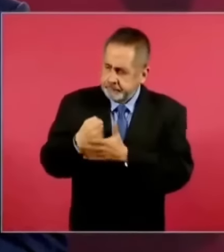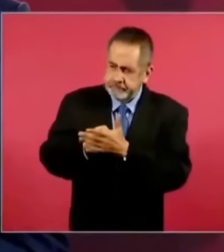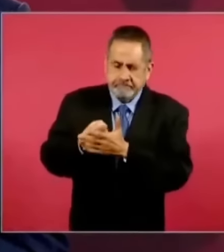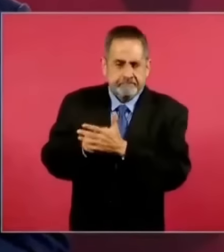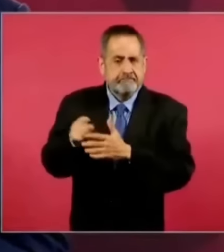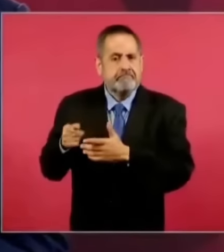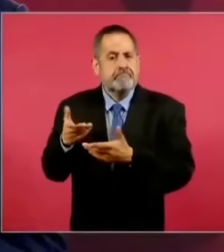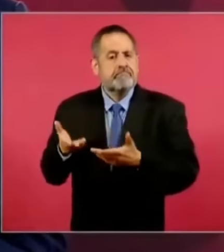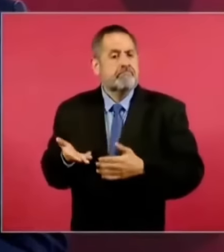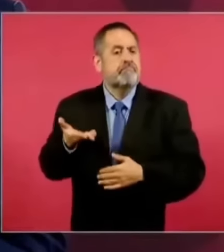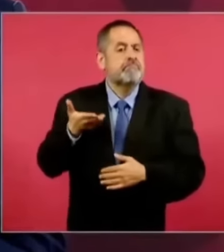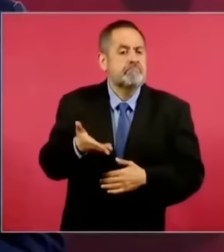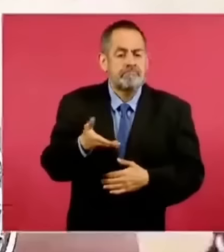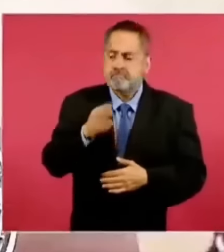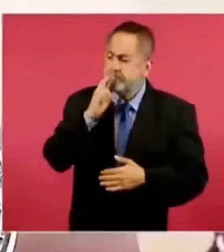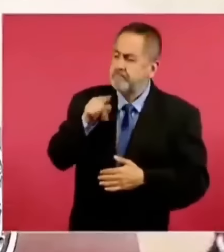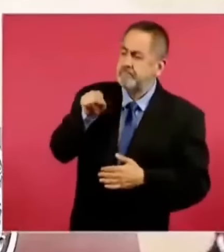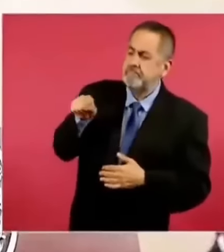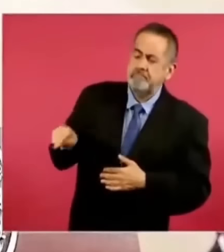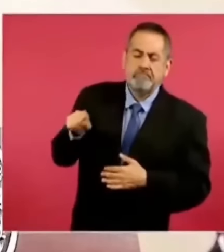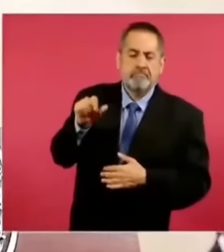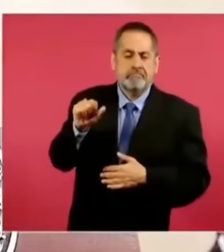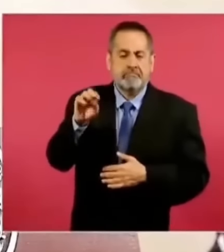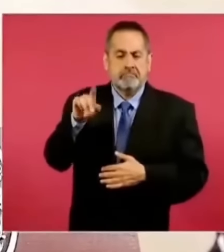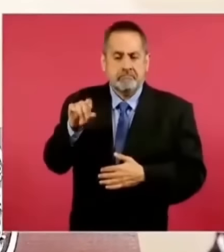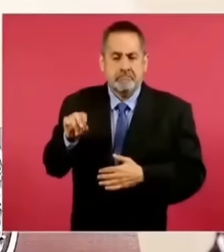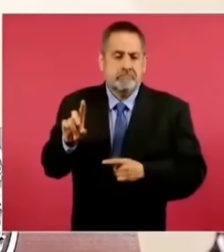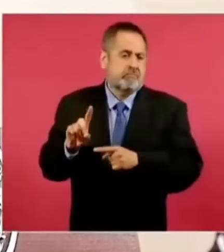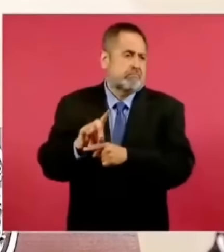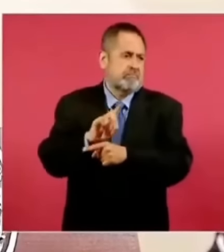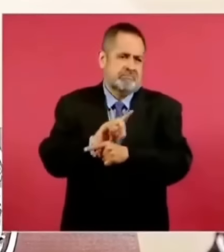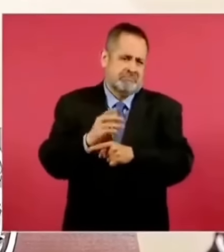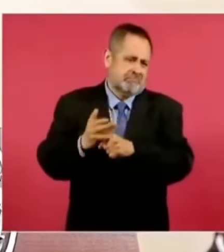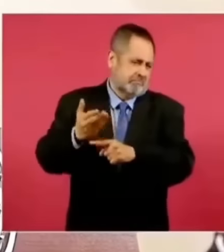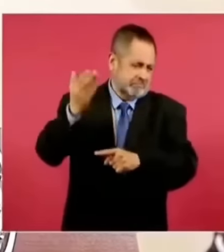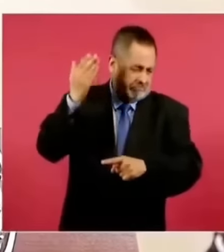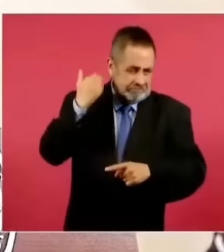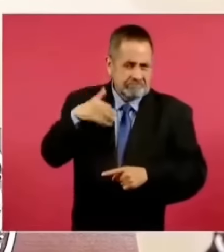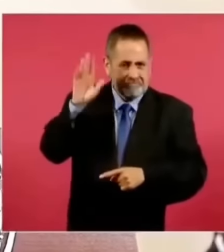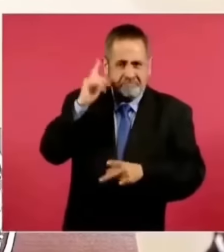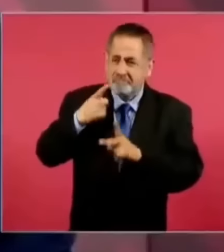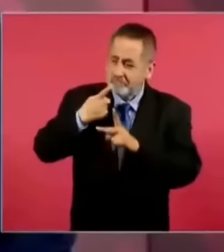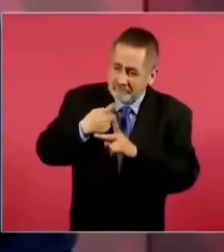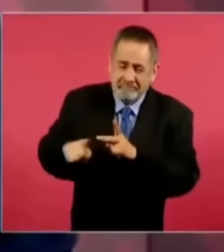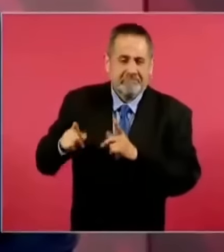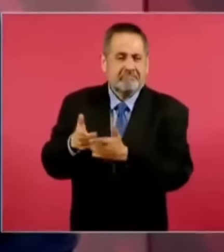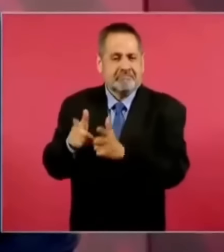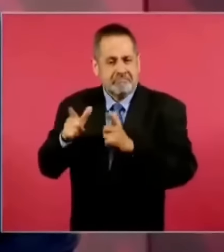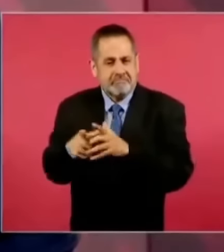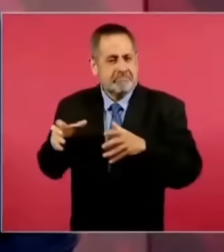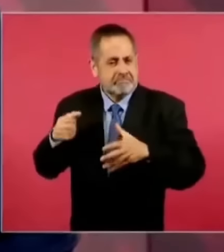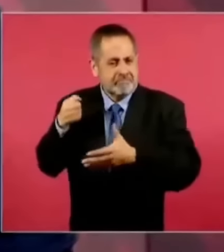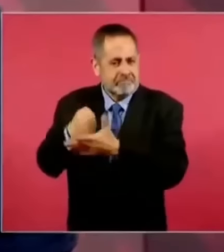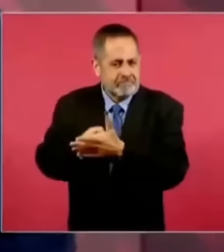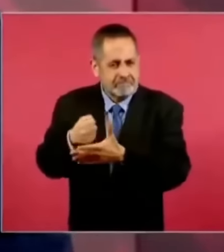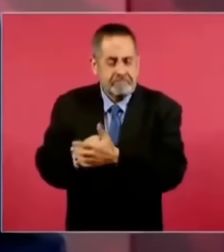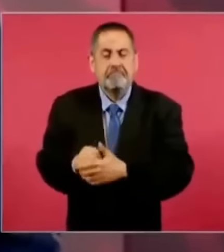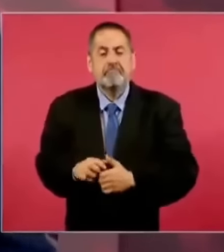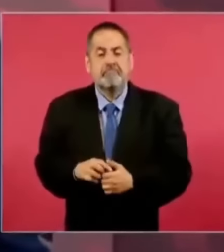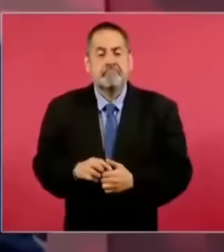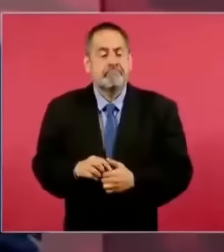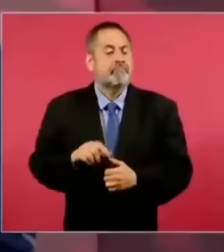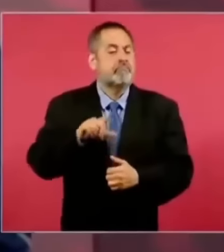propuesta desde el inicio. Y luego hemos